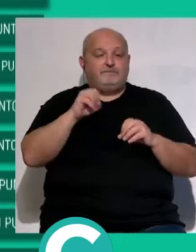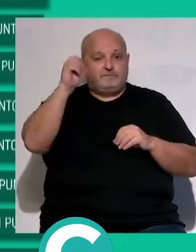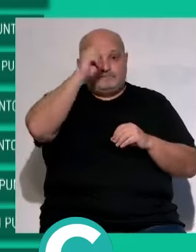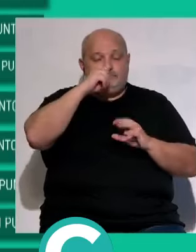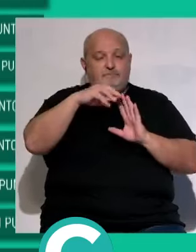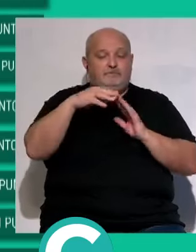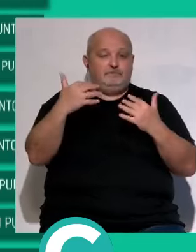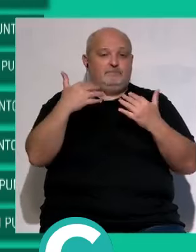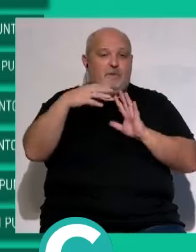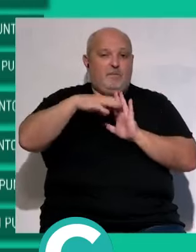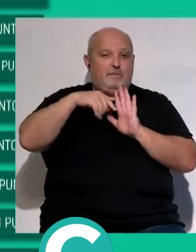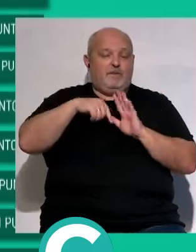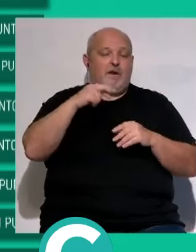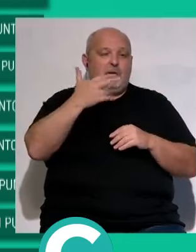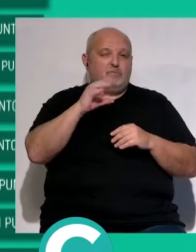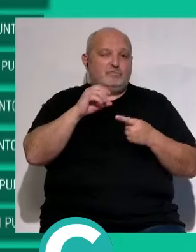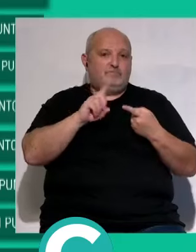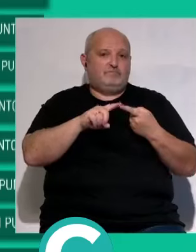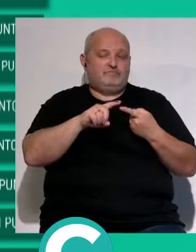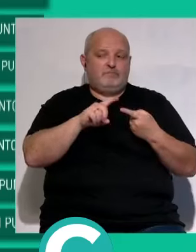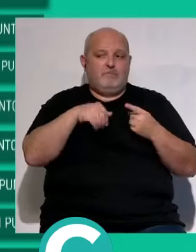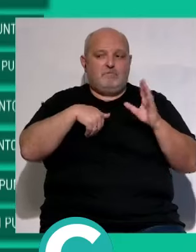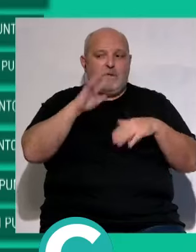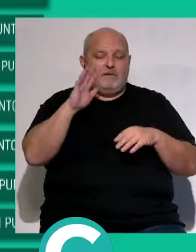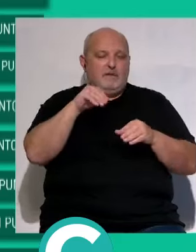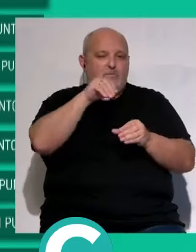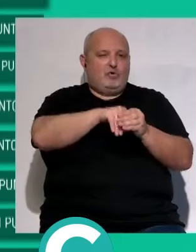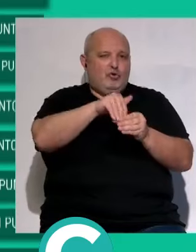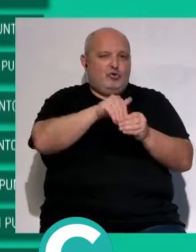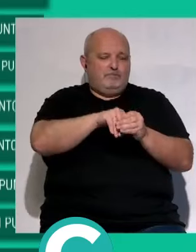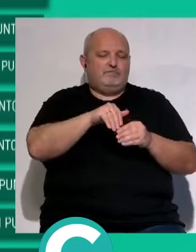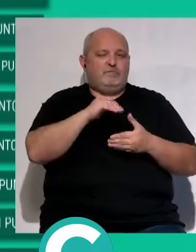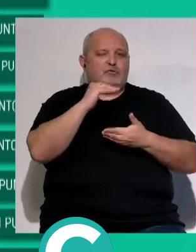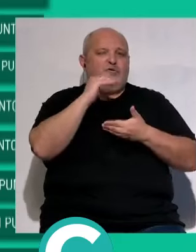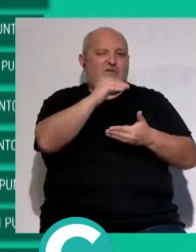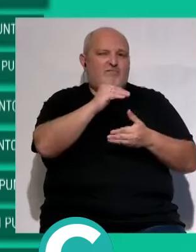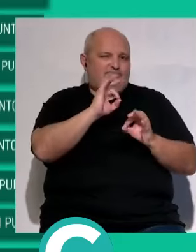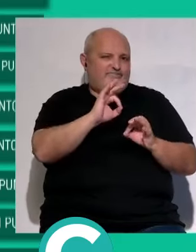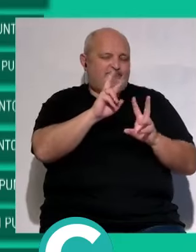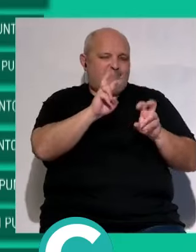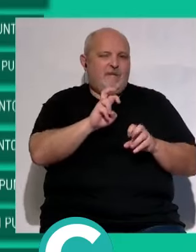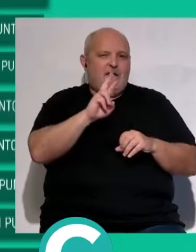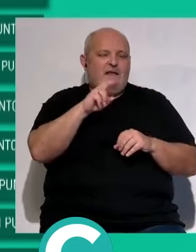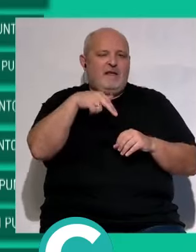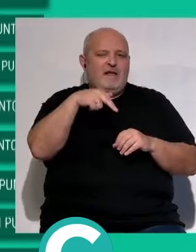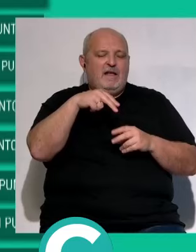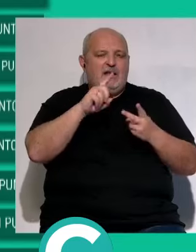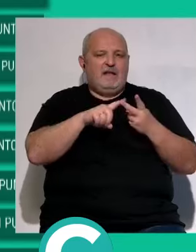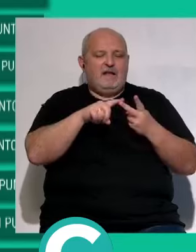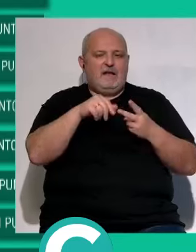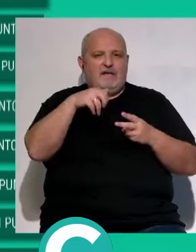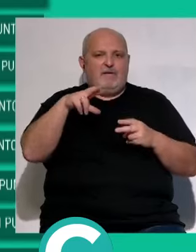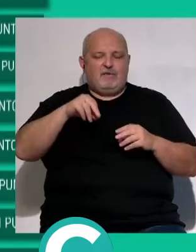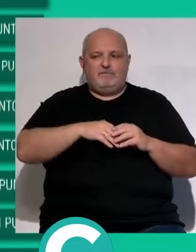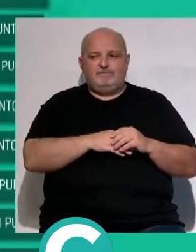opinión de los espectadores pues Cris Ramos el futbolista más votado se lleva el trofeo la regularidad Antonio Navarrete seguido de de